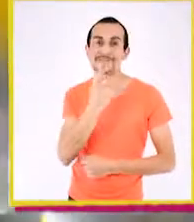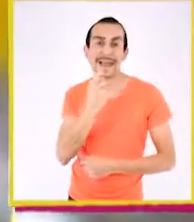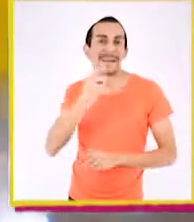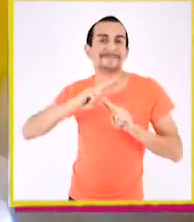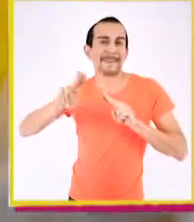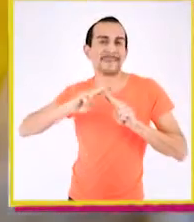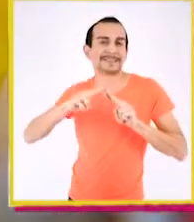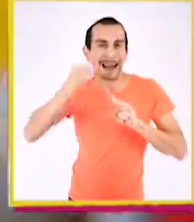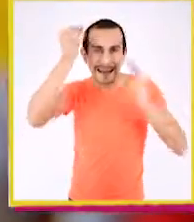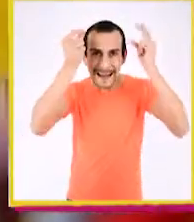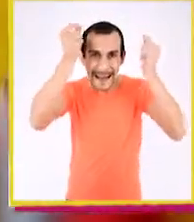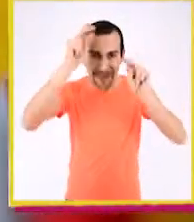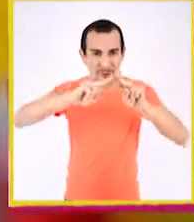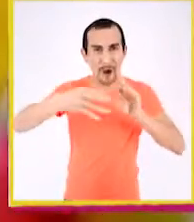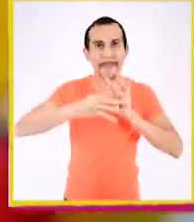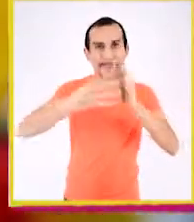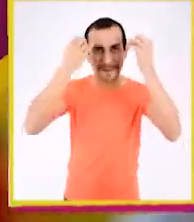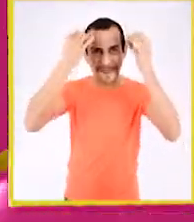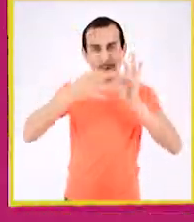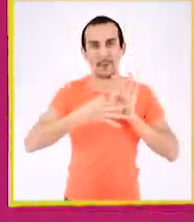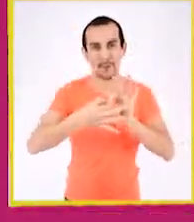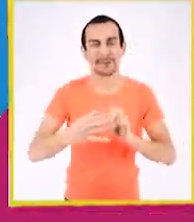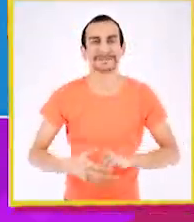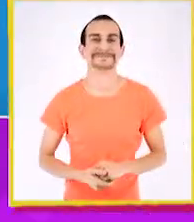aprenderemos creando. ¡Pongan atención!